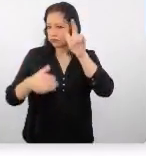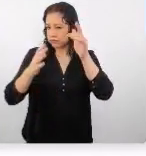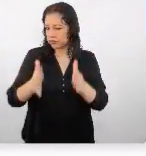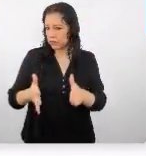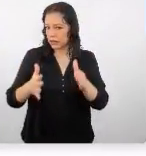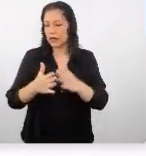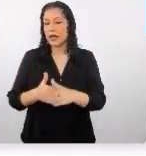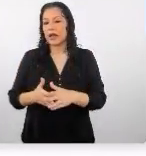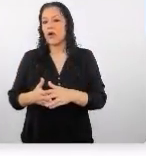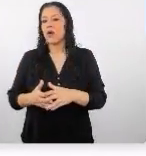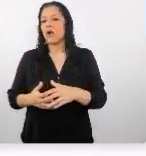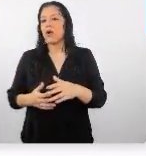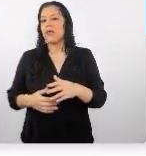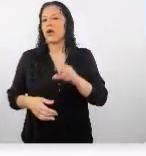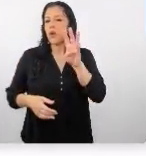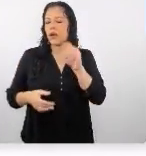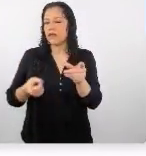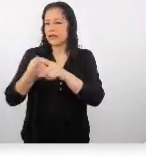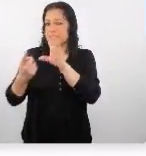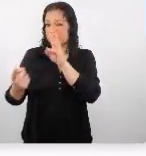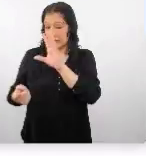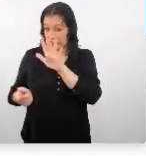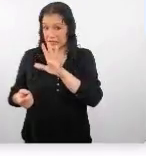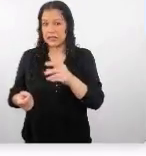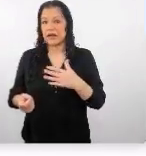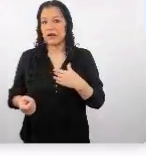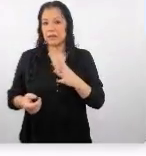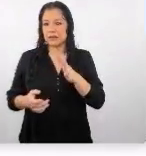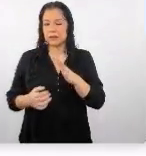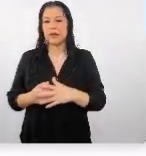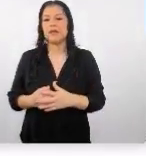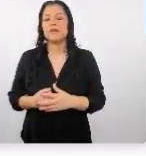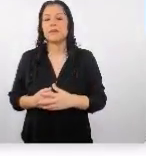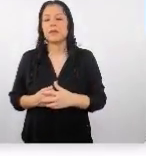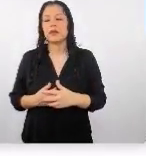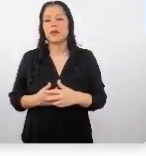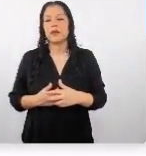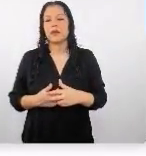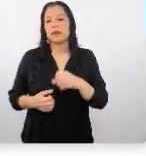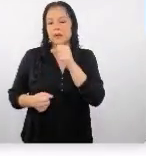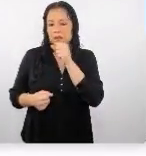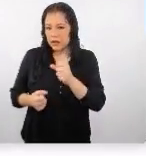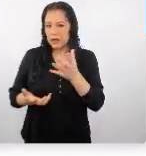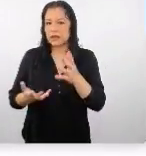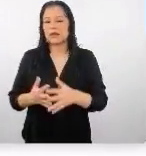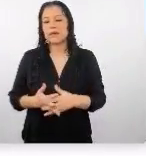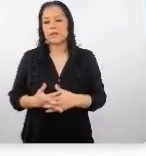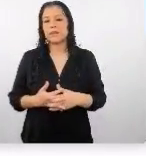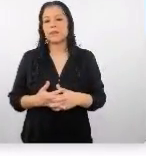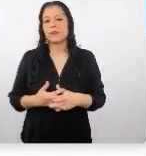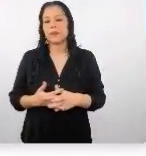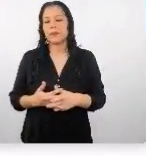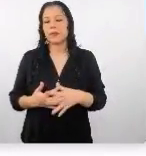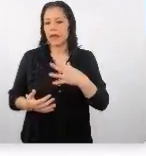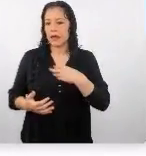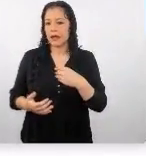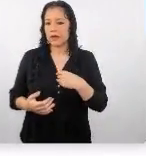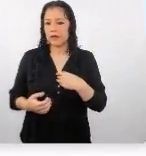es aquel que está comprendido entre las edades de 40 a 65 años de edad